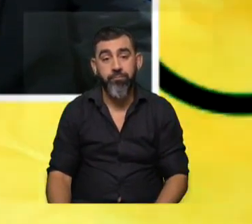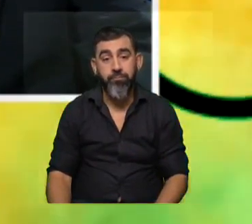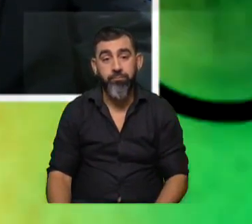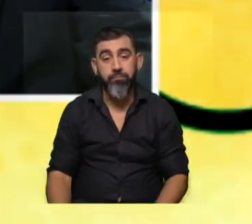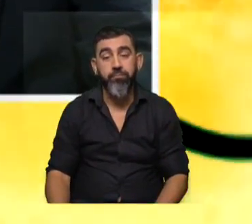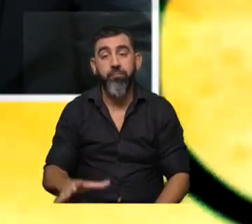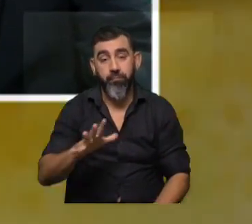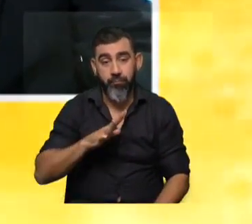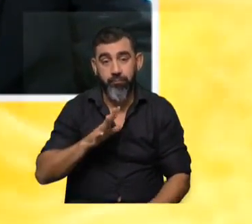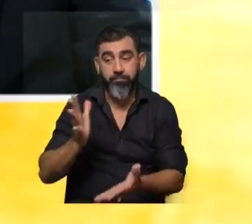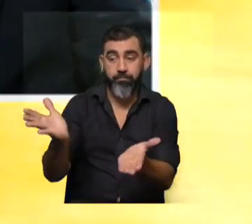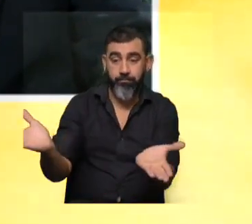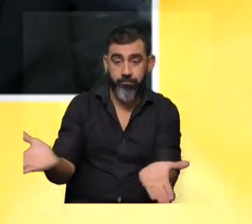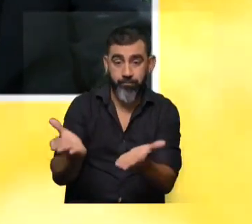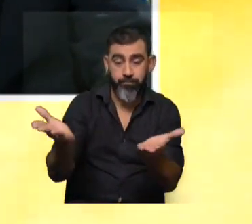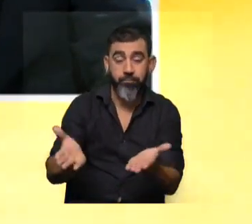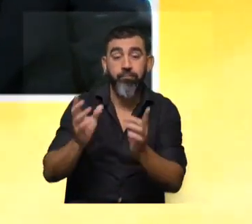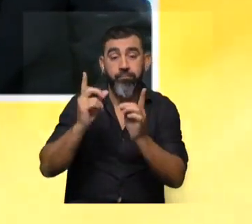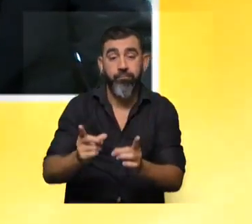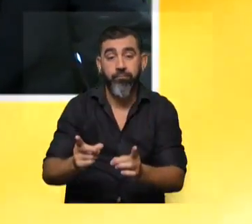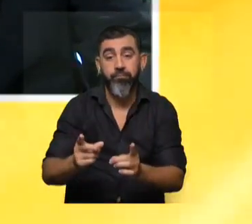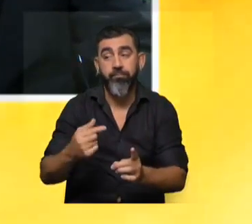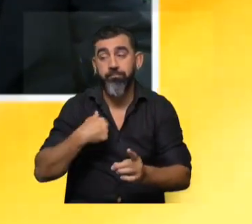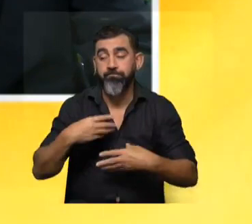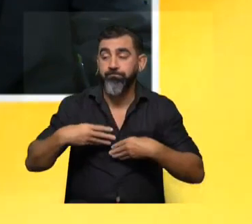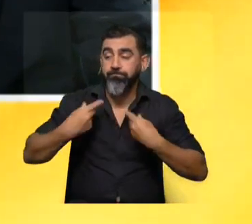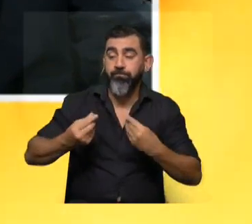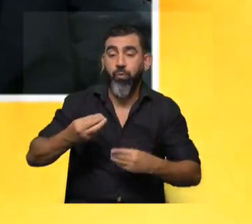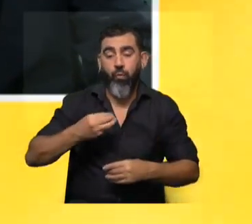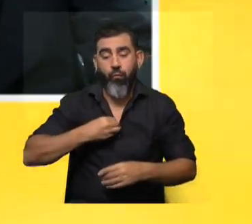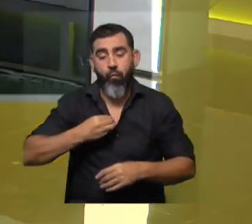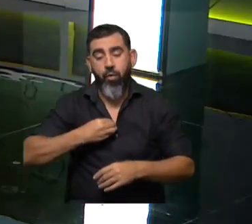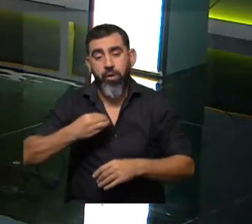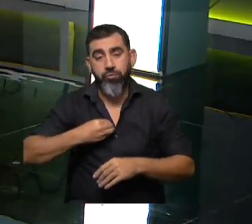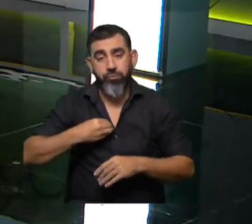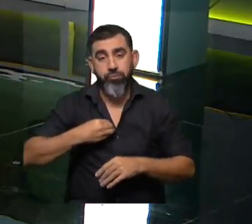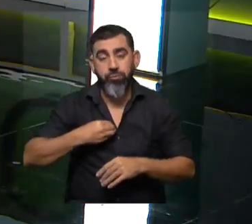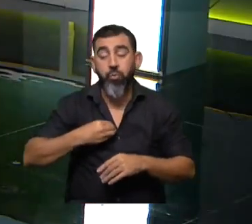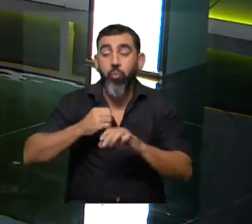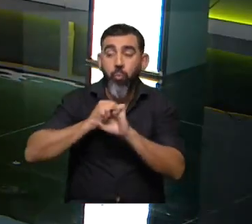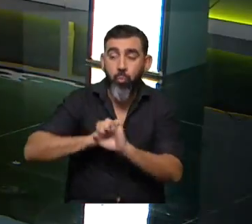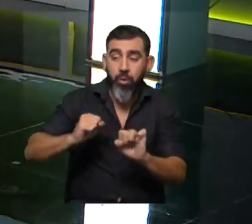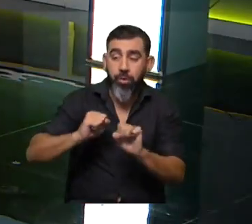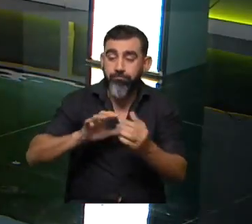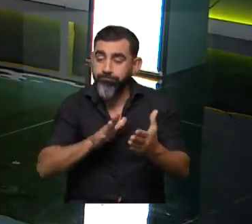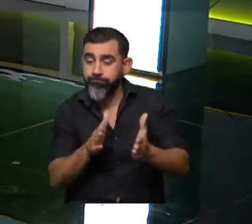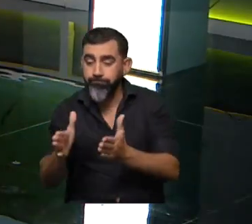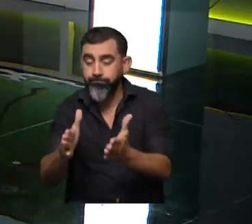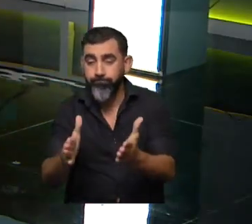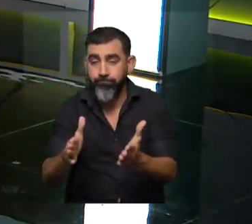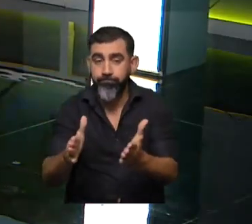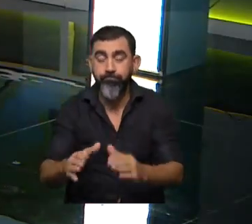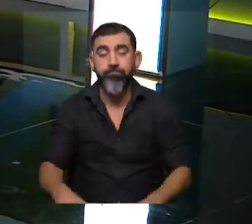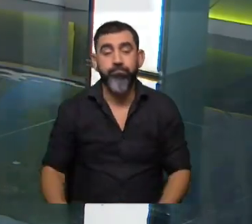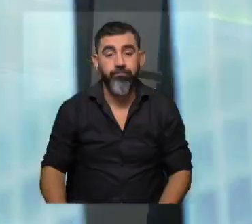fomento, en la posibilidad de que quien sienta que tiene una vocación vea que por ahí puede tener un camino, que no es menor,